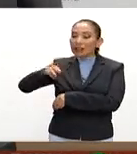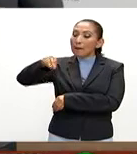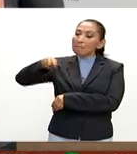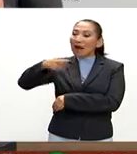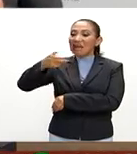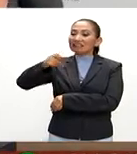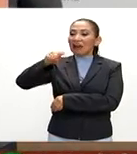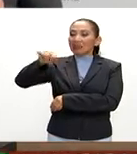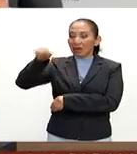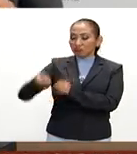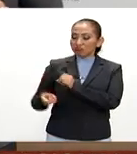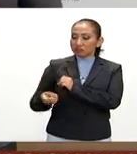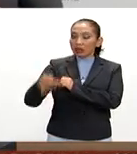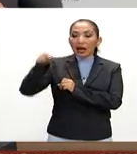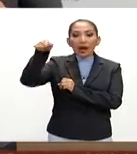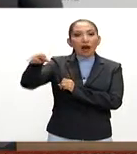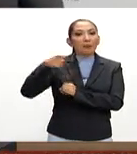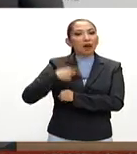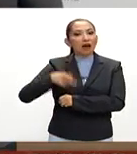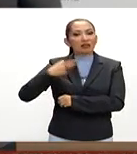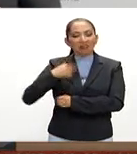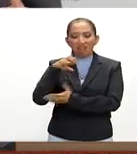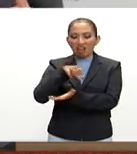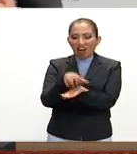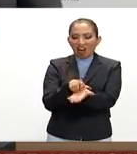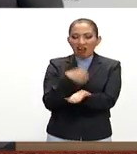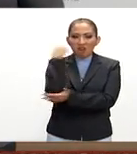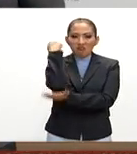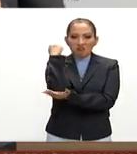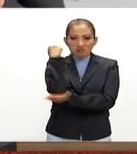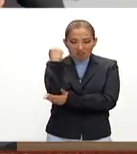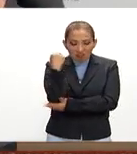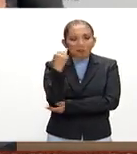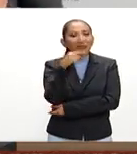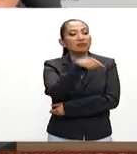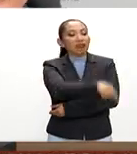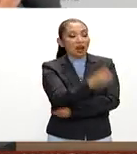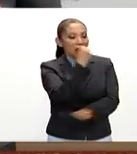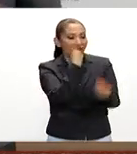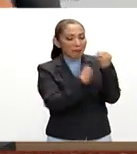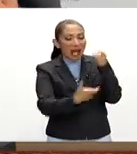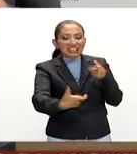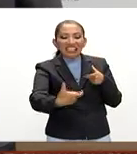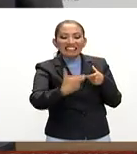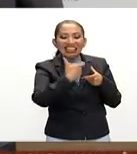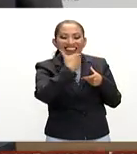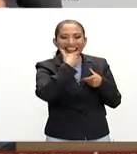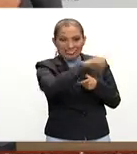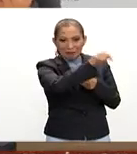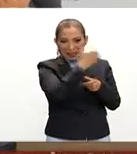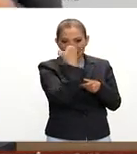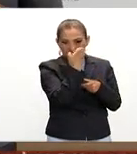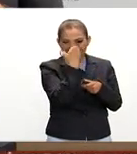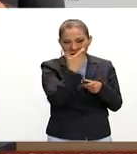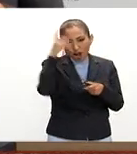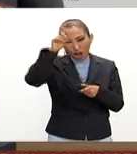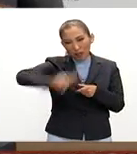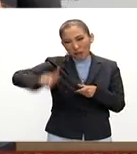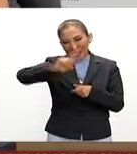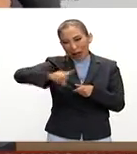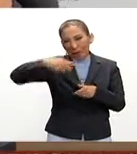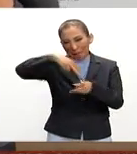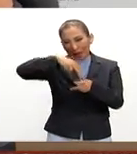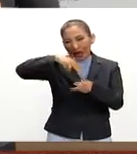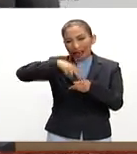machete es porque es una persona ávara o sea coda comernos un chicharrón después de la escuela o los domingos en el